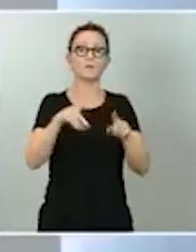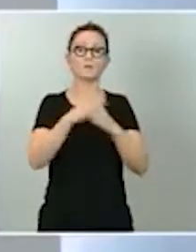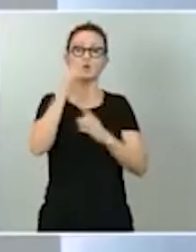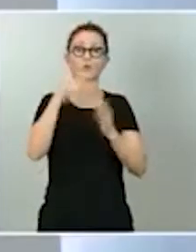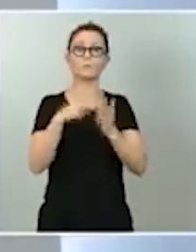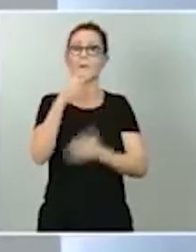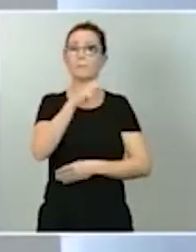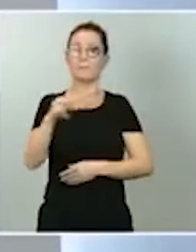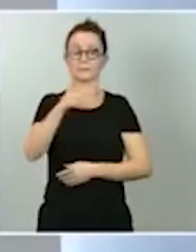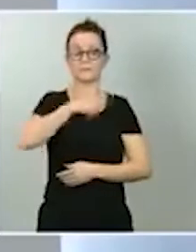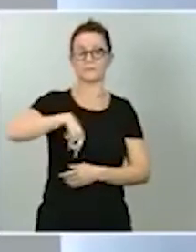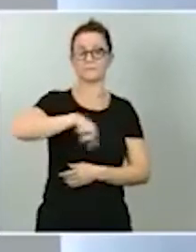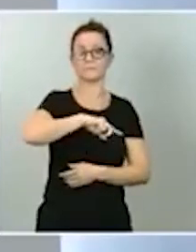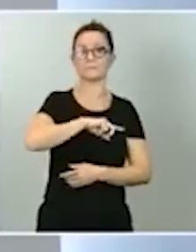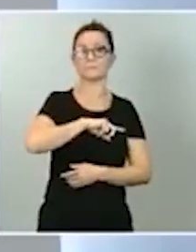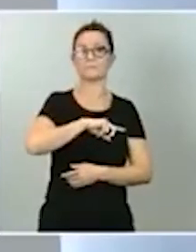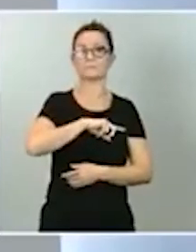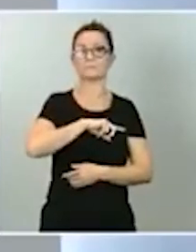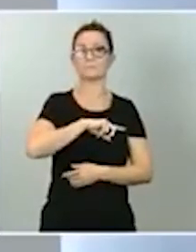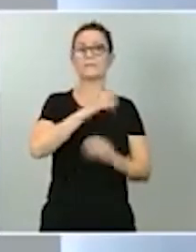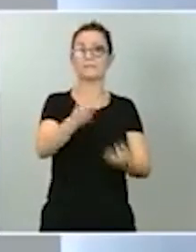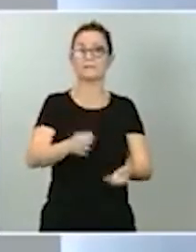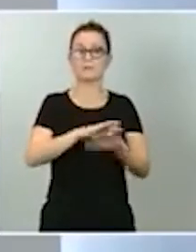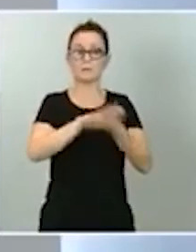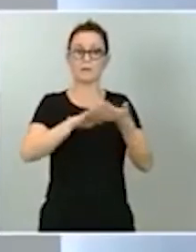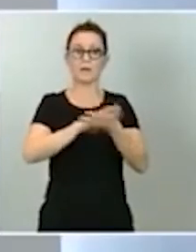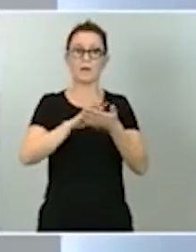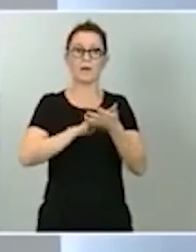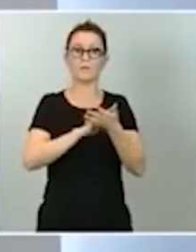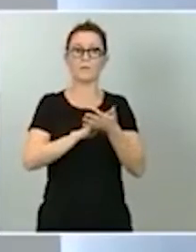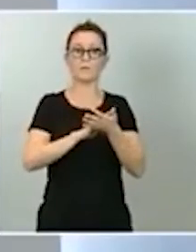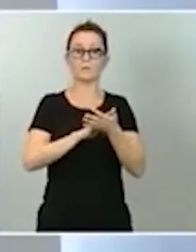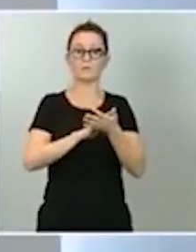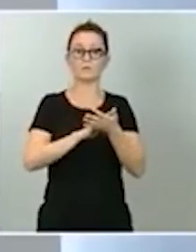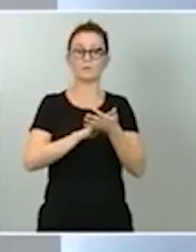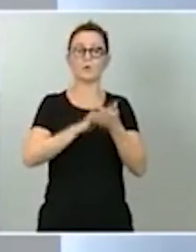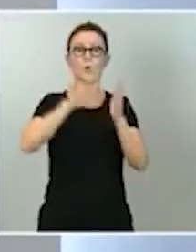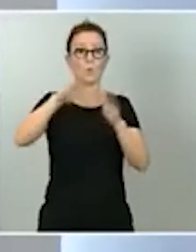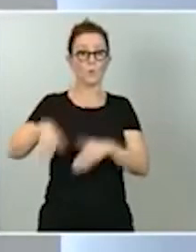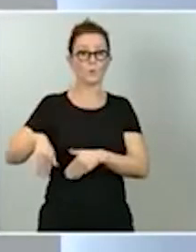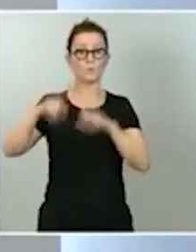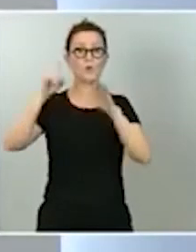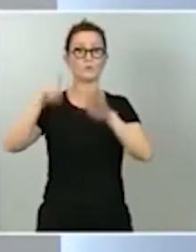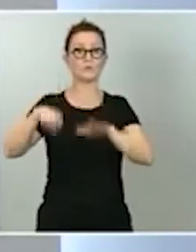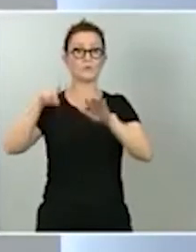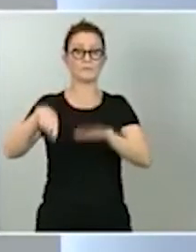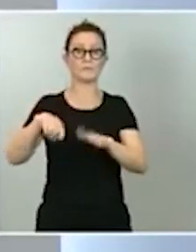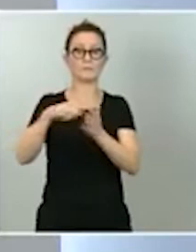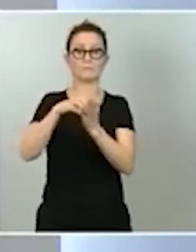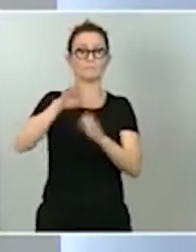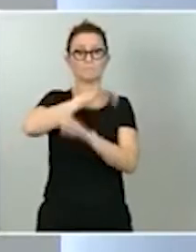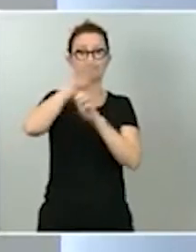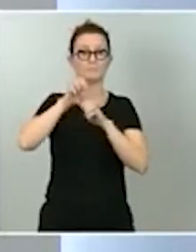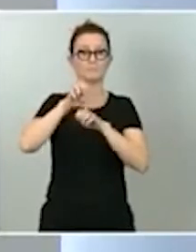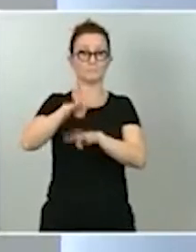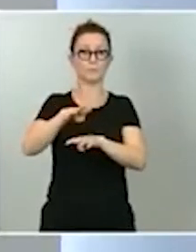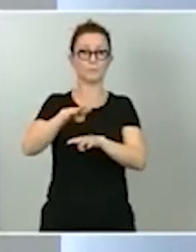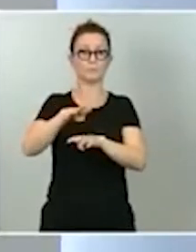la previsión de que la segunda parte del año estaría marcada por la incertidumbre sobre los posibles brotes